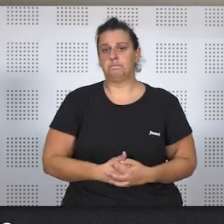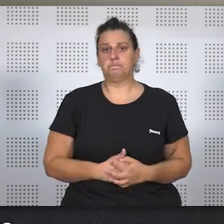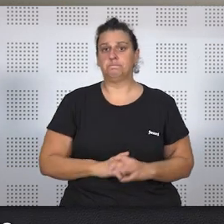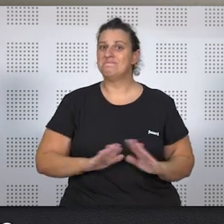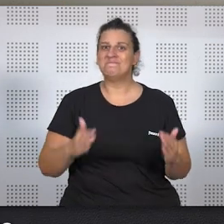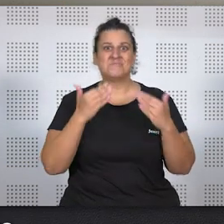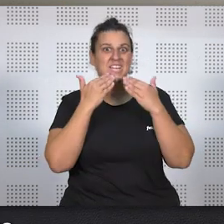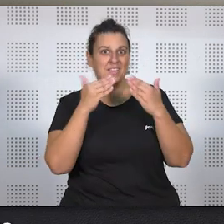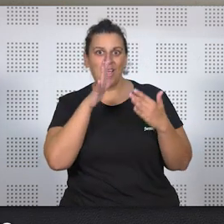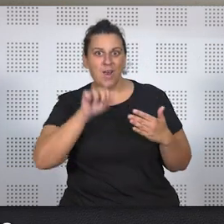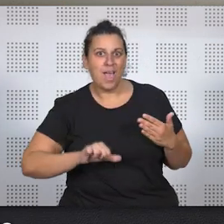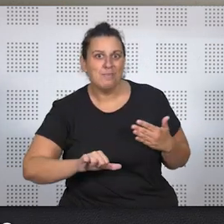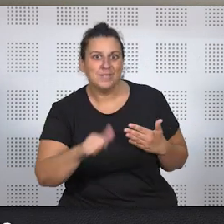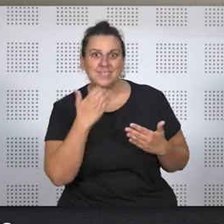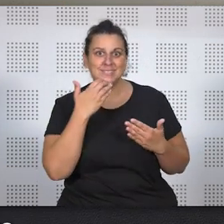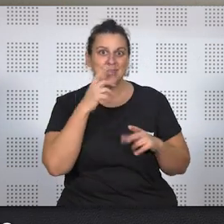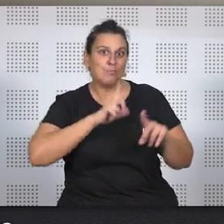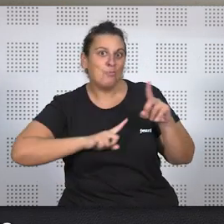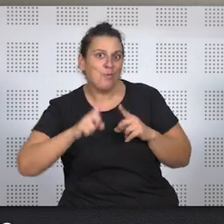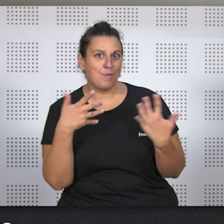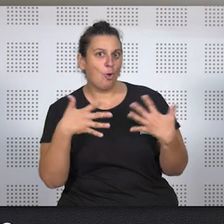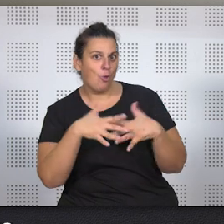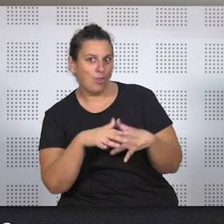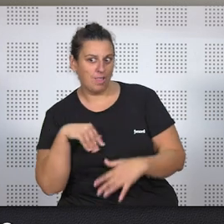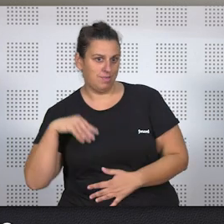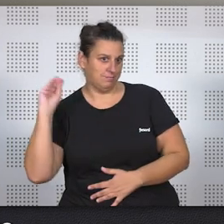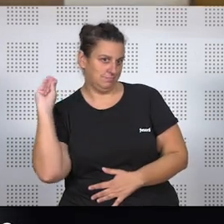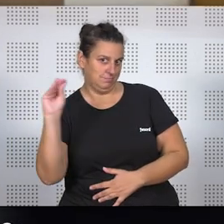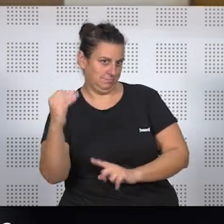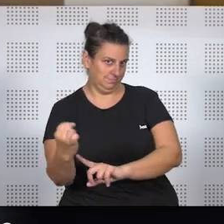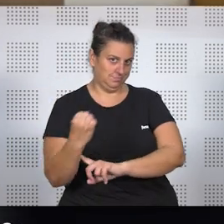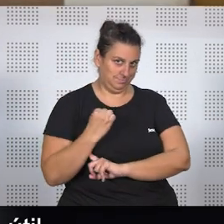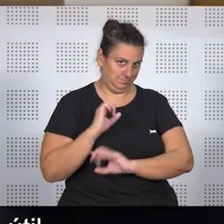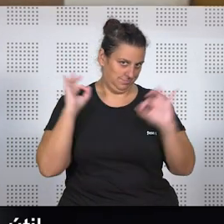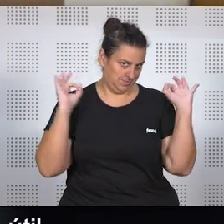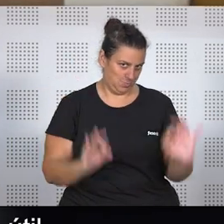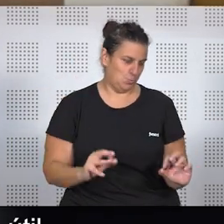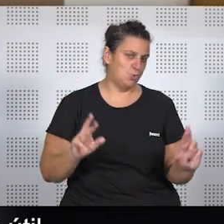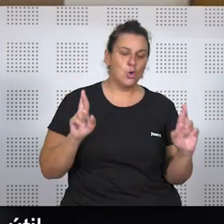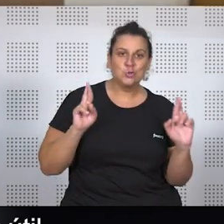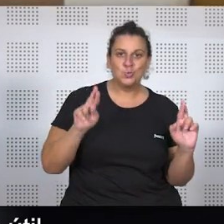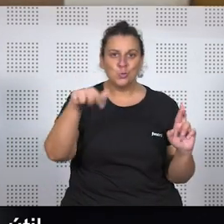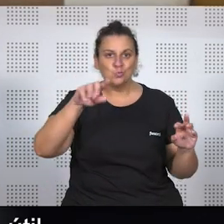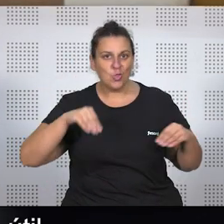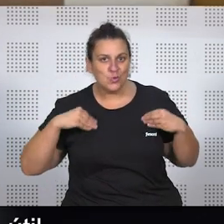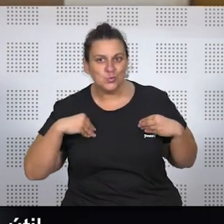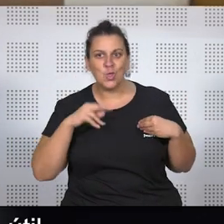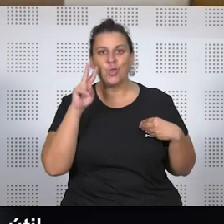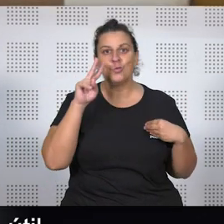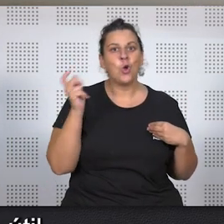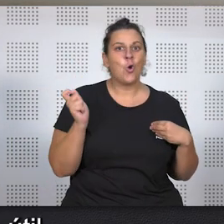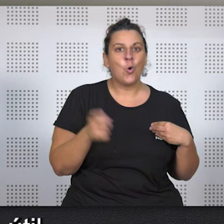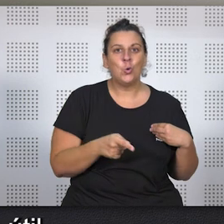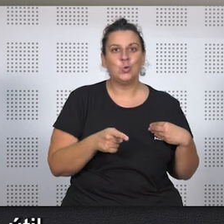Muchas gracias. A partir de ahora, si tengo algún problema de conciliación, creo que te pediré a ti ayuda. Espero que hayas disfrutado, que te haya resultado